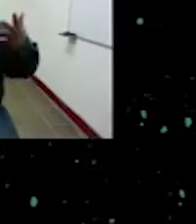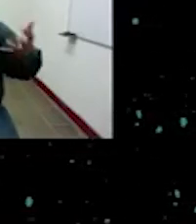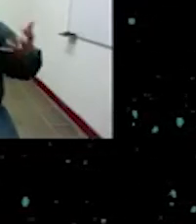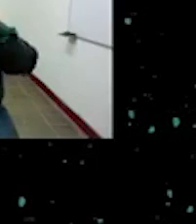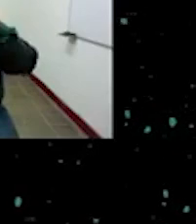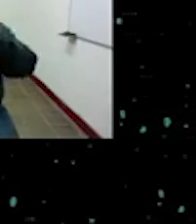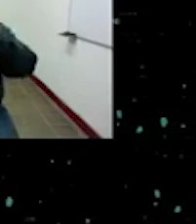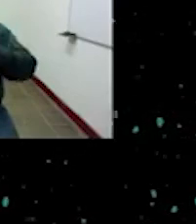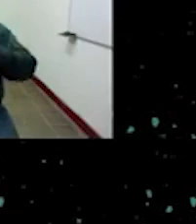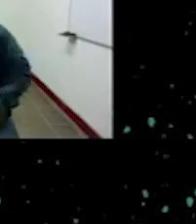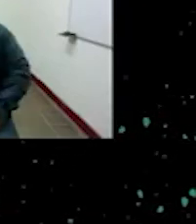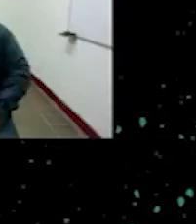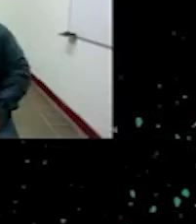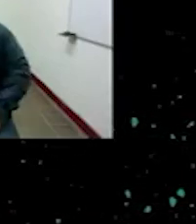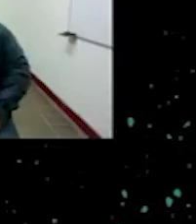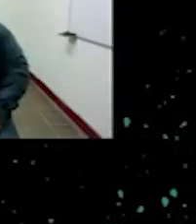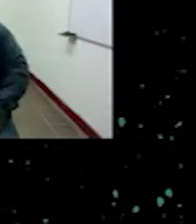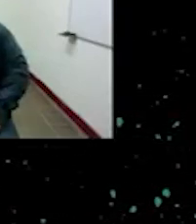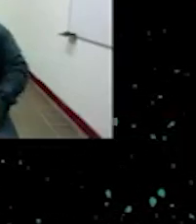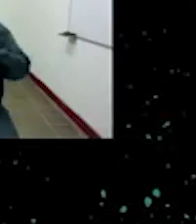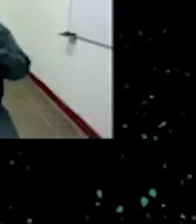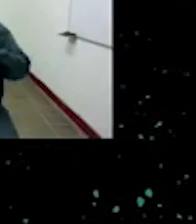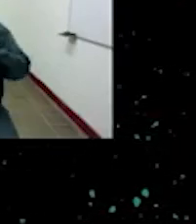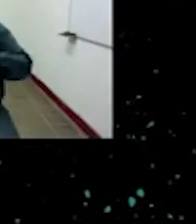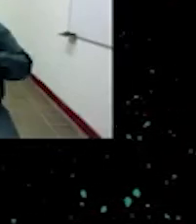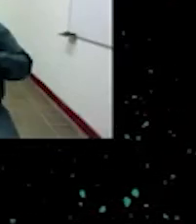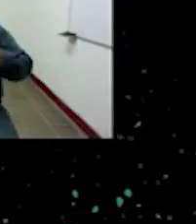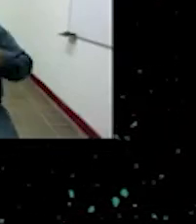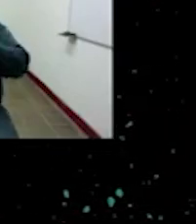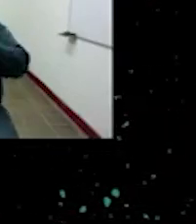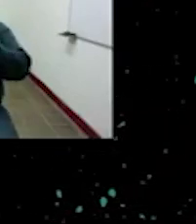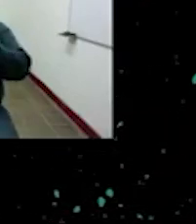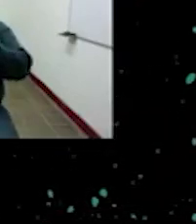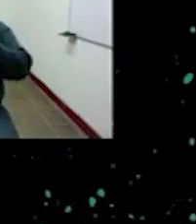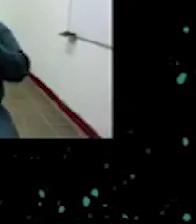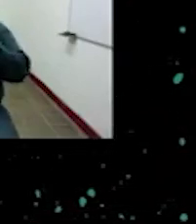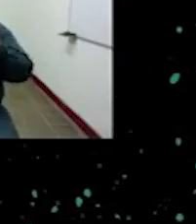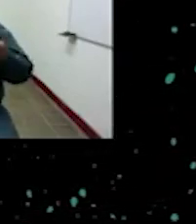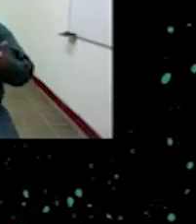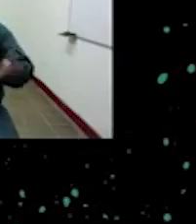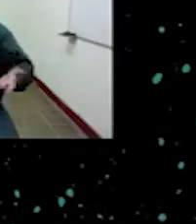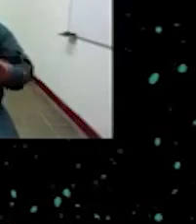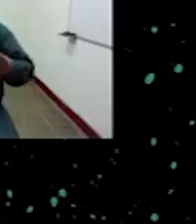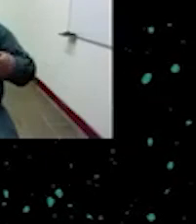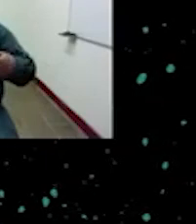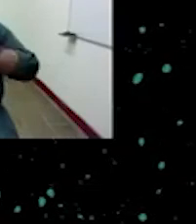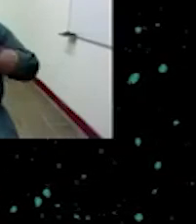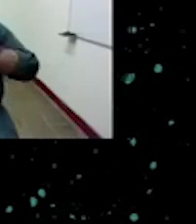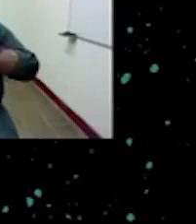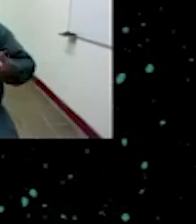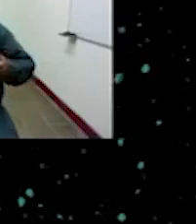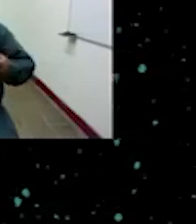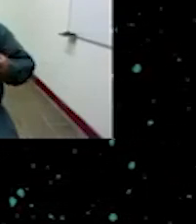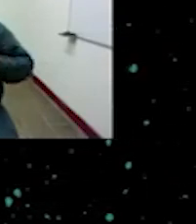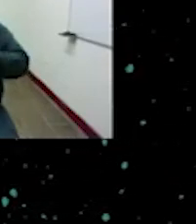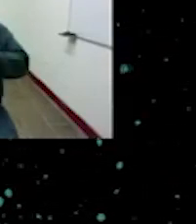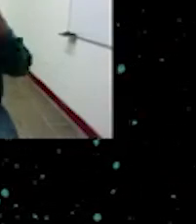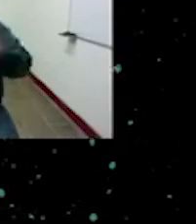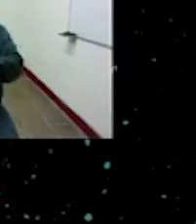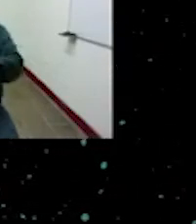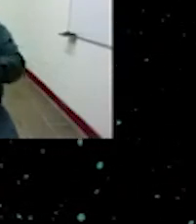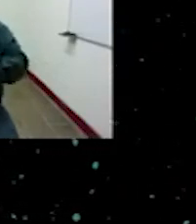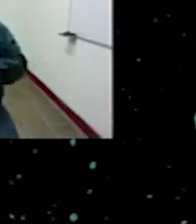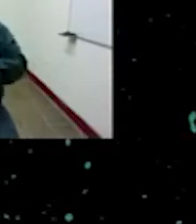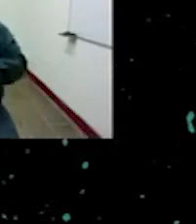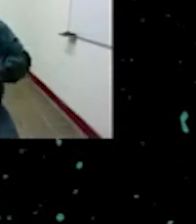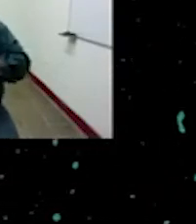crear digamos o ver como esa sola cultura no eh ver esta sola cultura que en